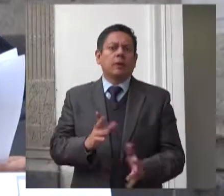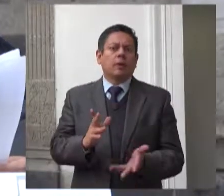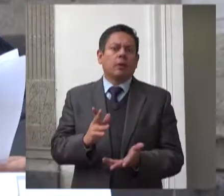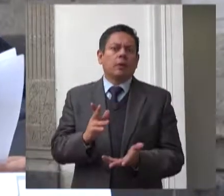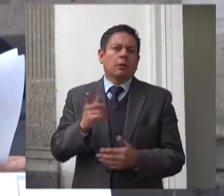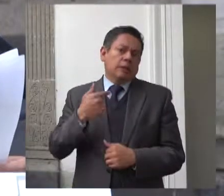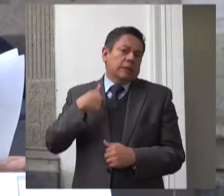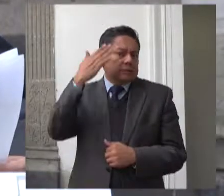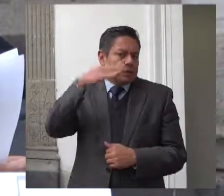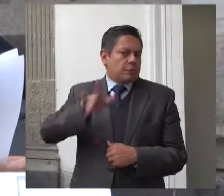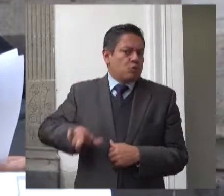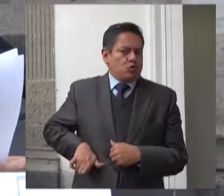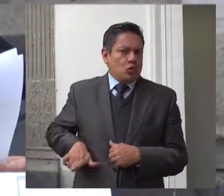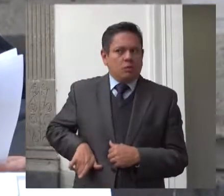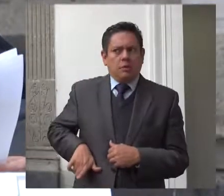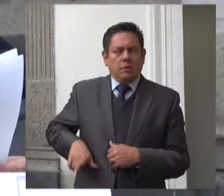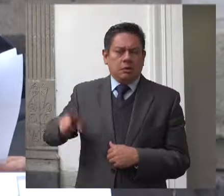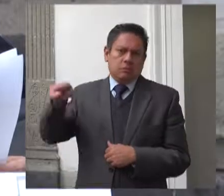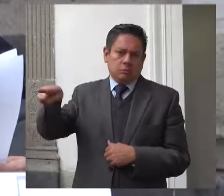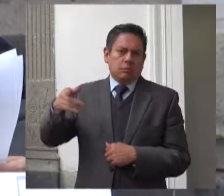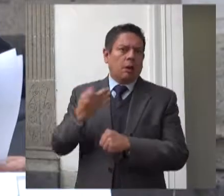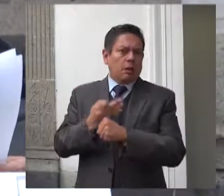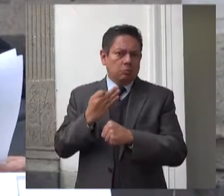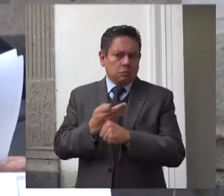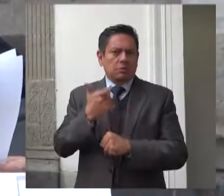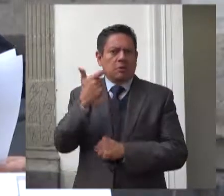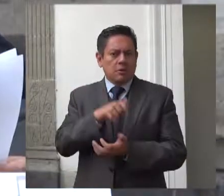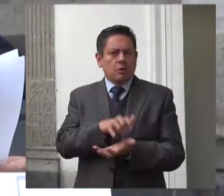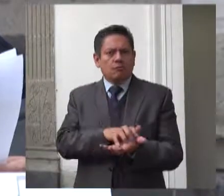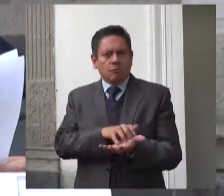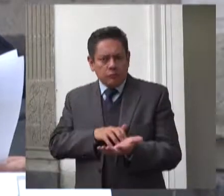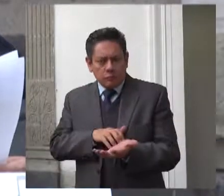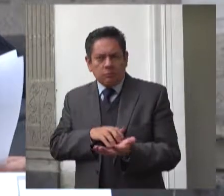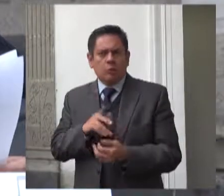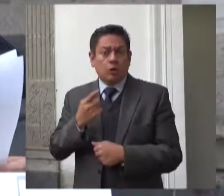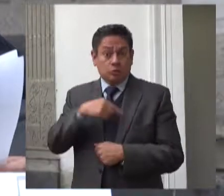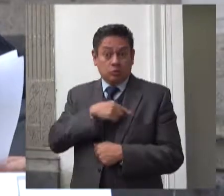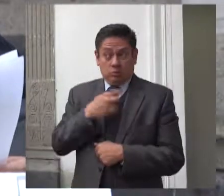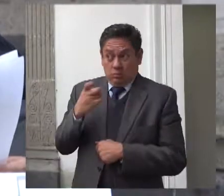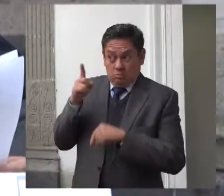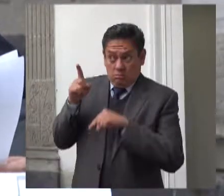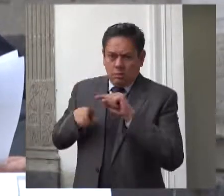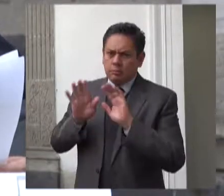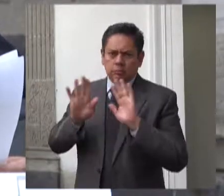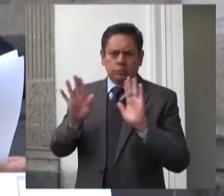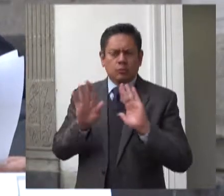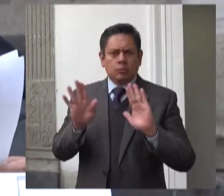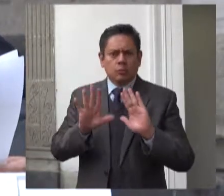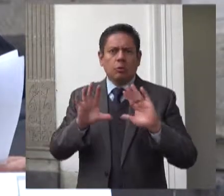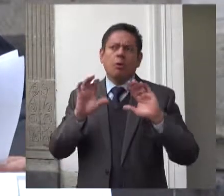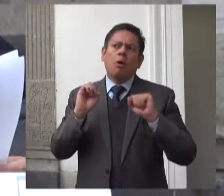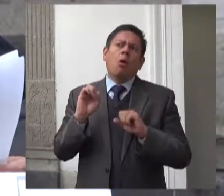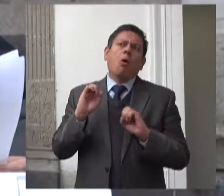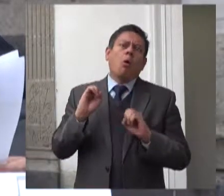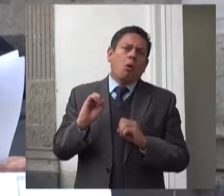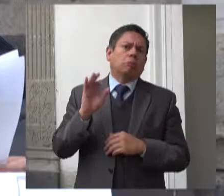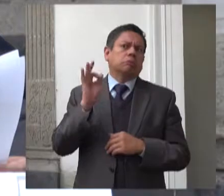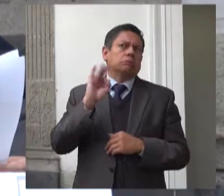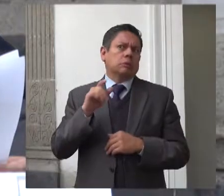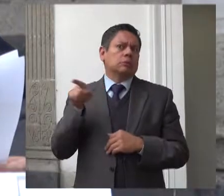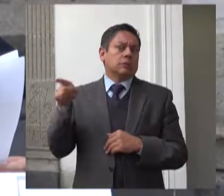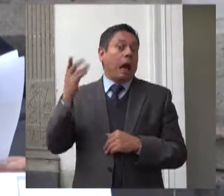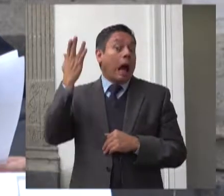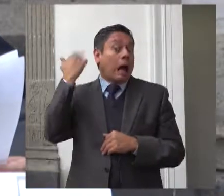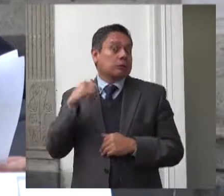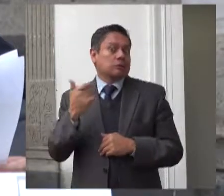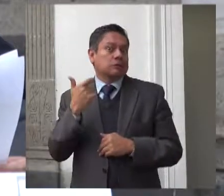de austeridad y control presupuestal o la investigación de cualquier irregularidad en el manejo de